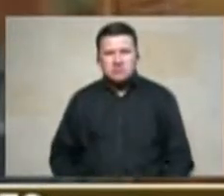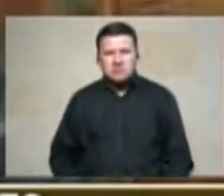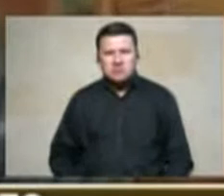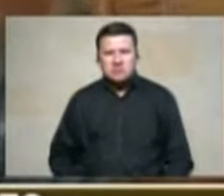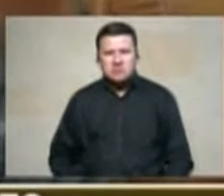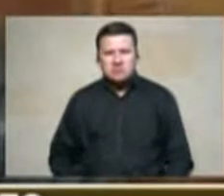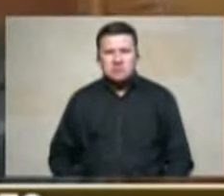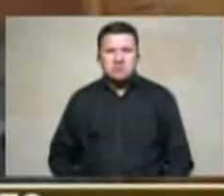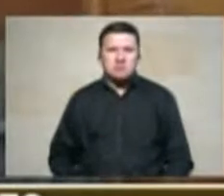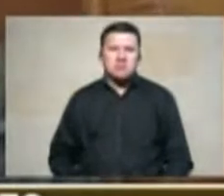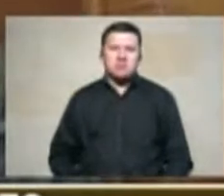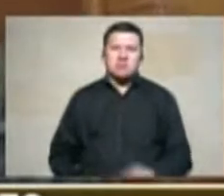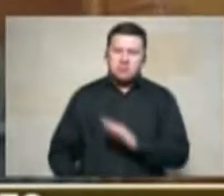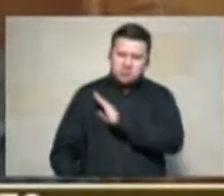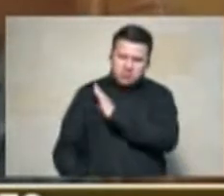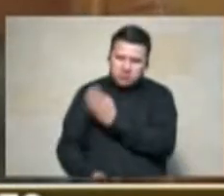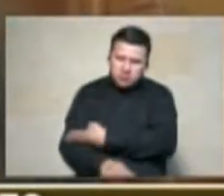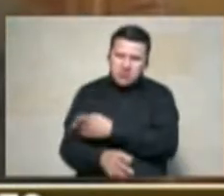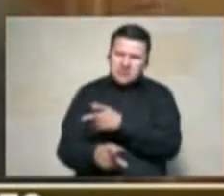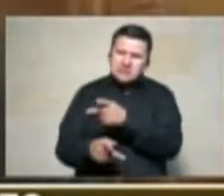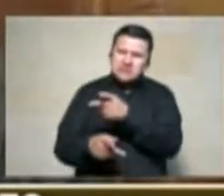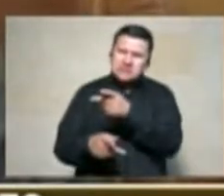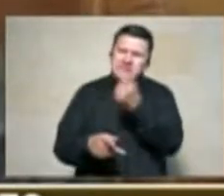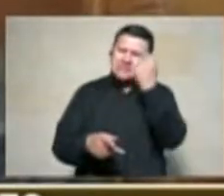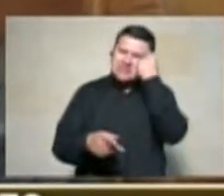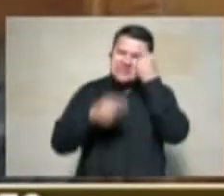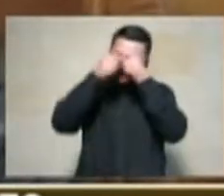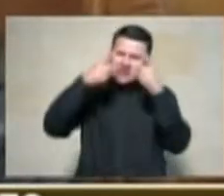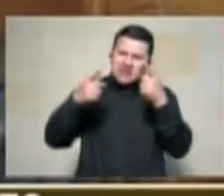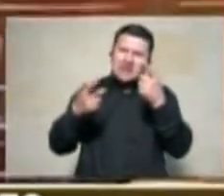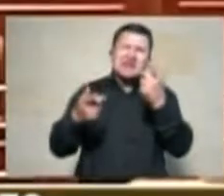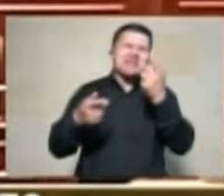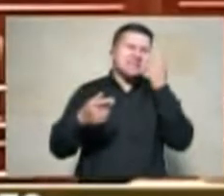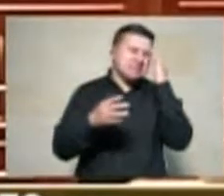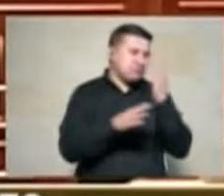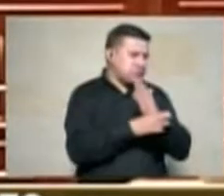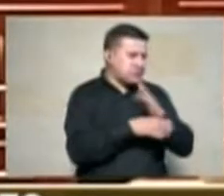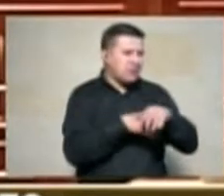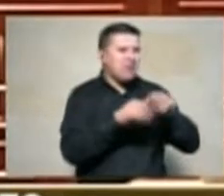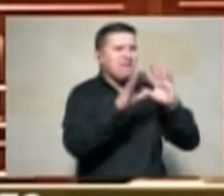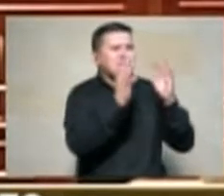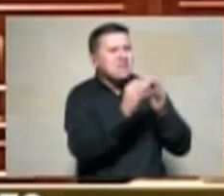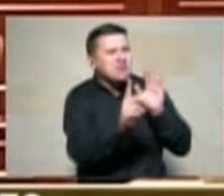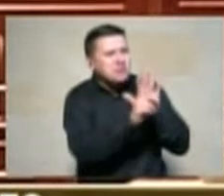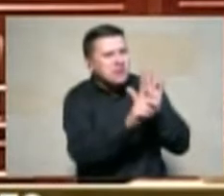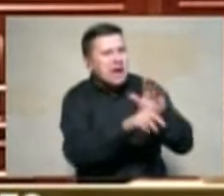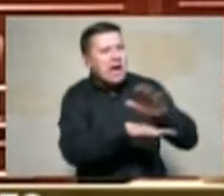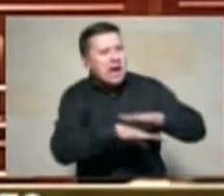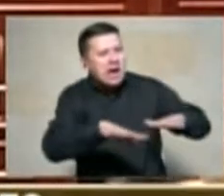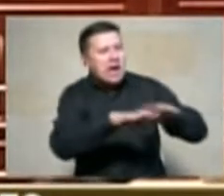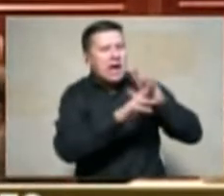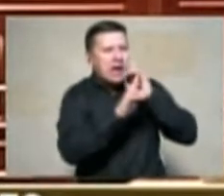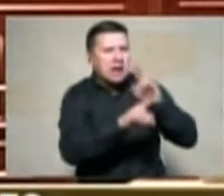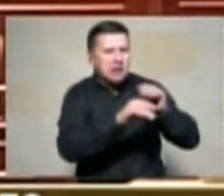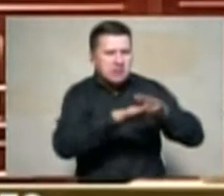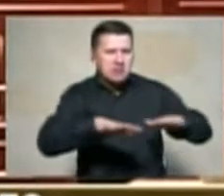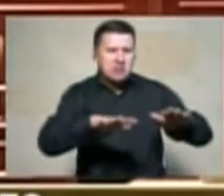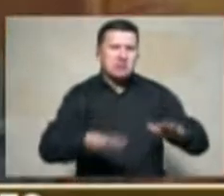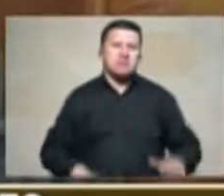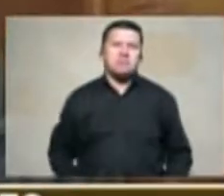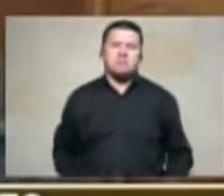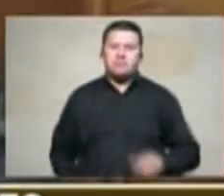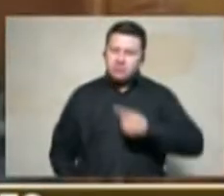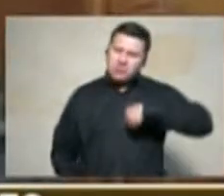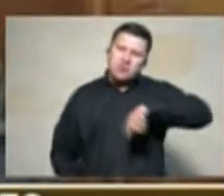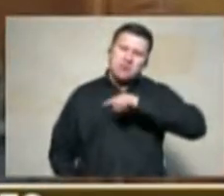tierras a las familias desplazadas nosotros por el contrario nos